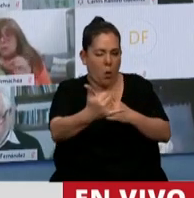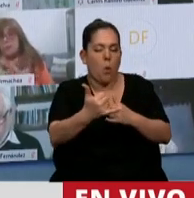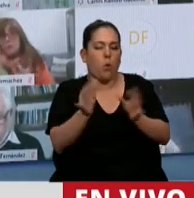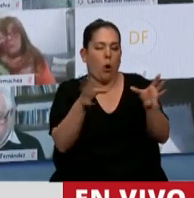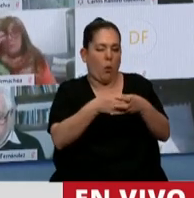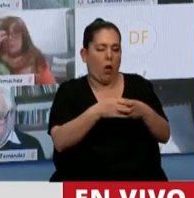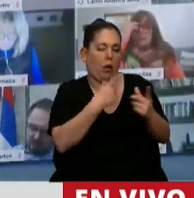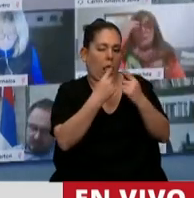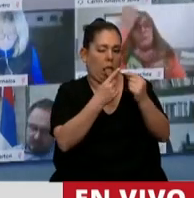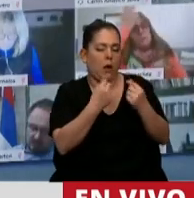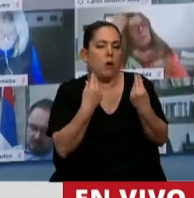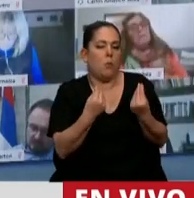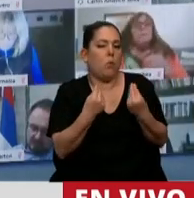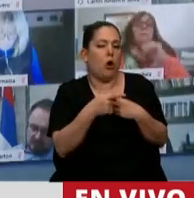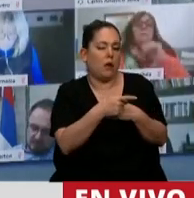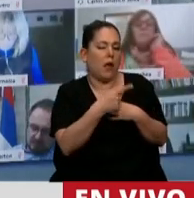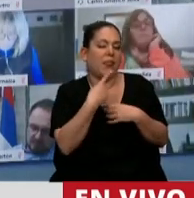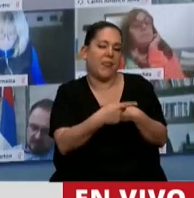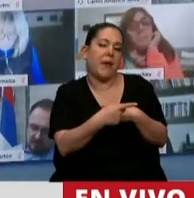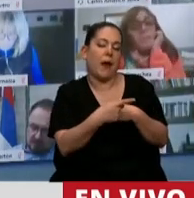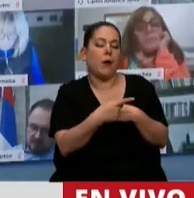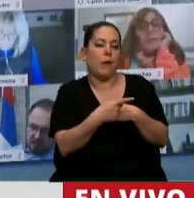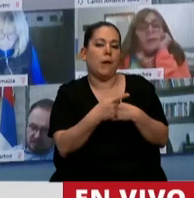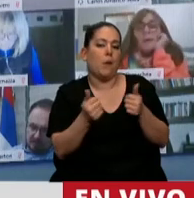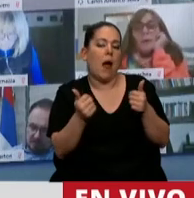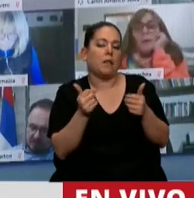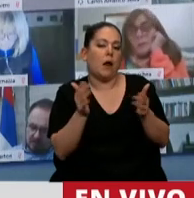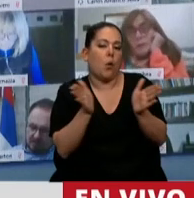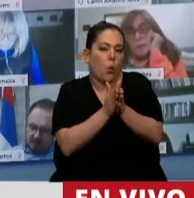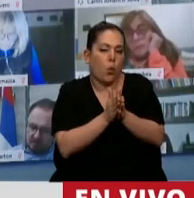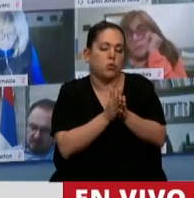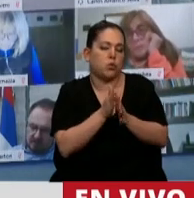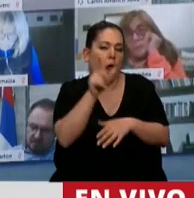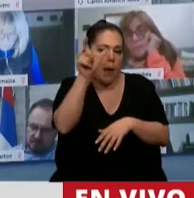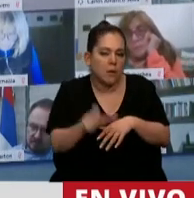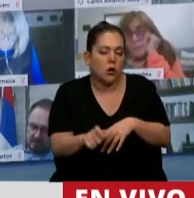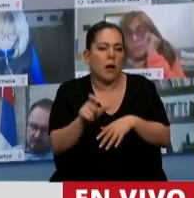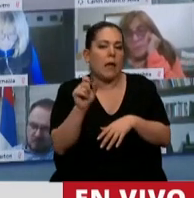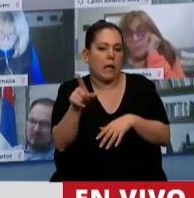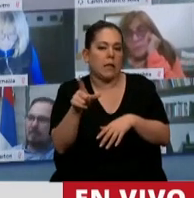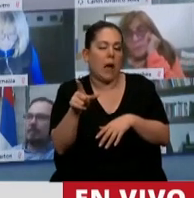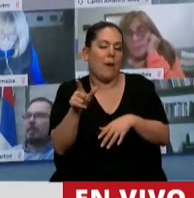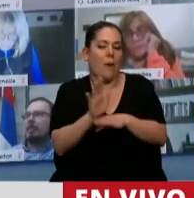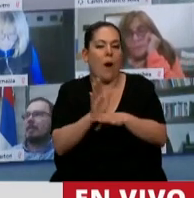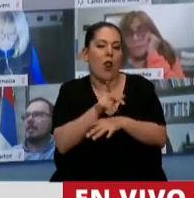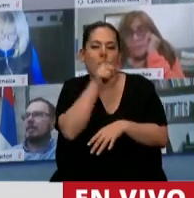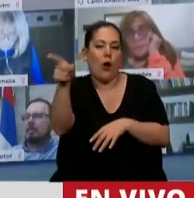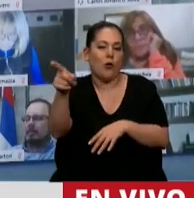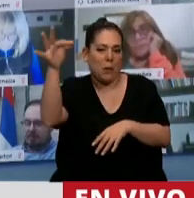Interbloque porque había dicho que iba a estar al lado del general que estaba enfrentando a este enemigo invisible.